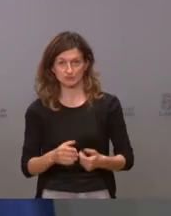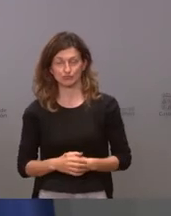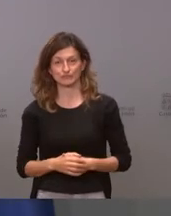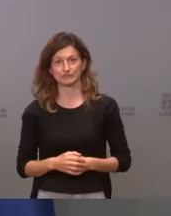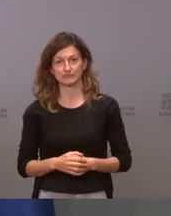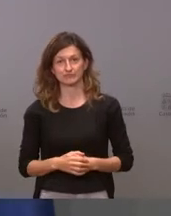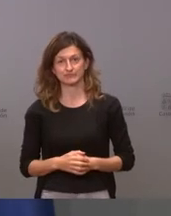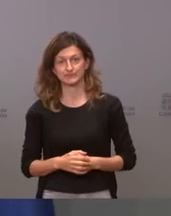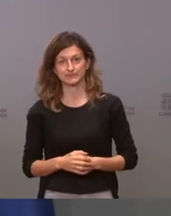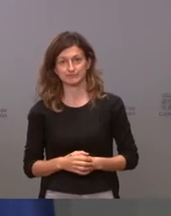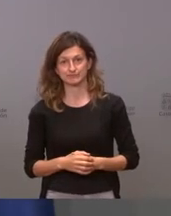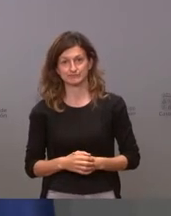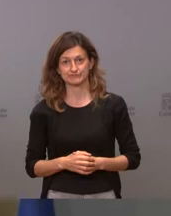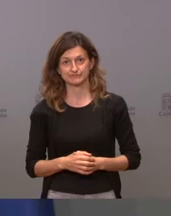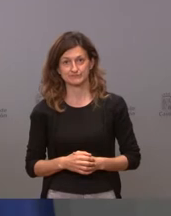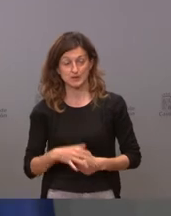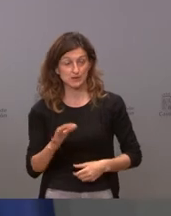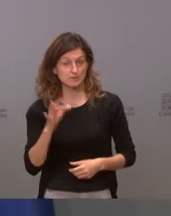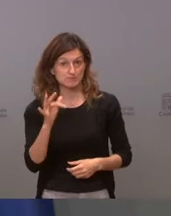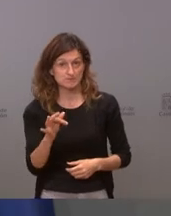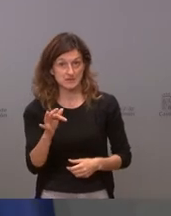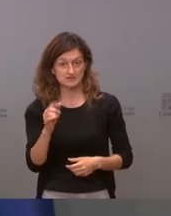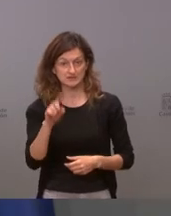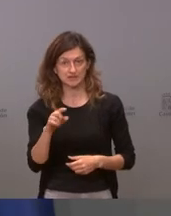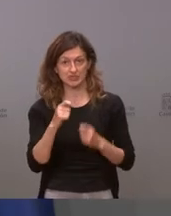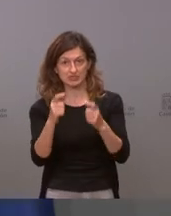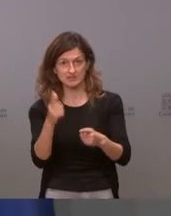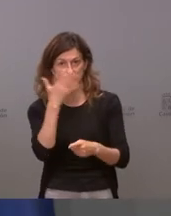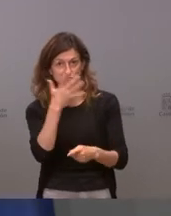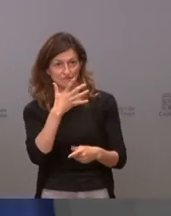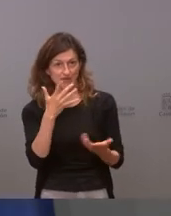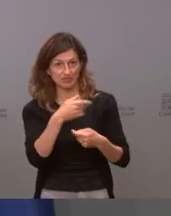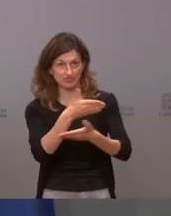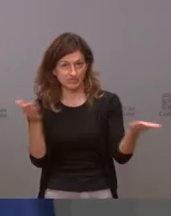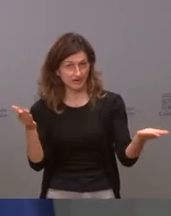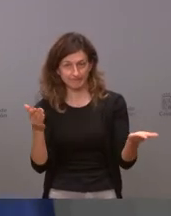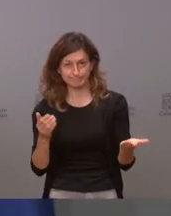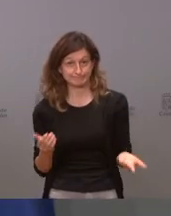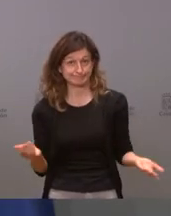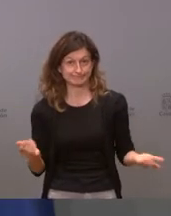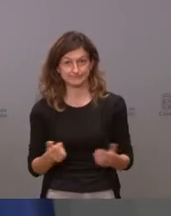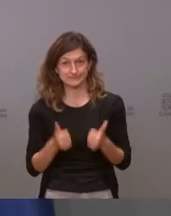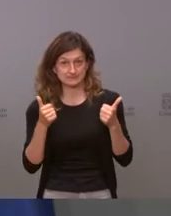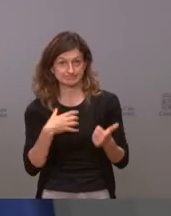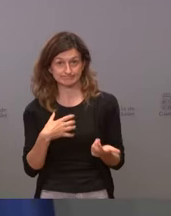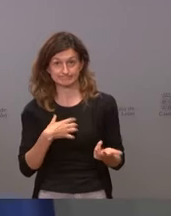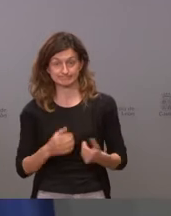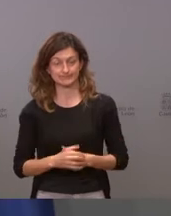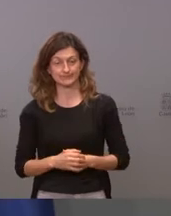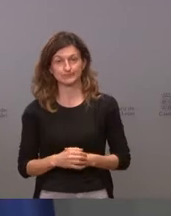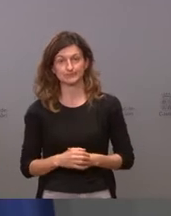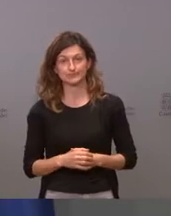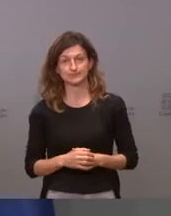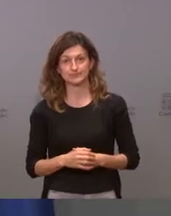ya el lío es máximo y si además generas desconfianza ya para qué vamos a decir más entonces